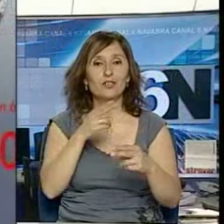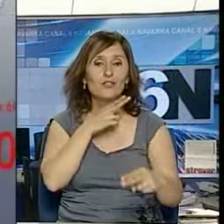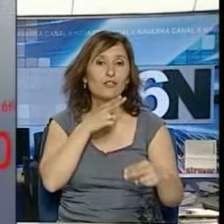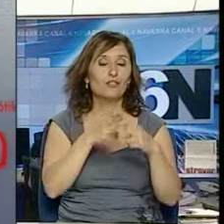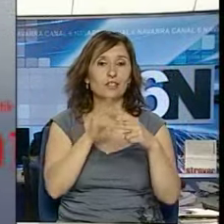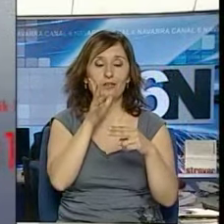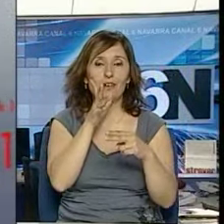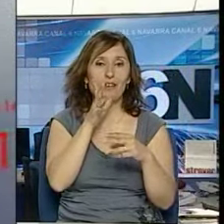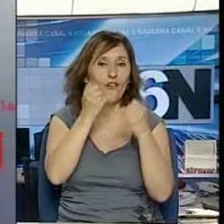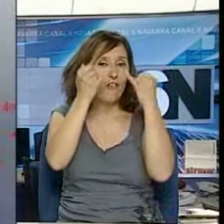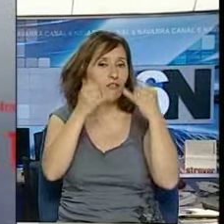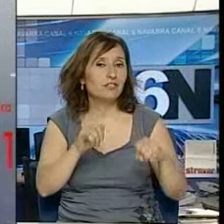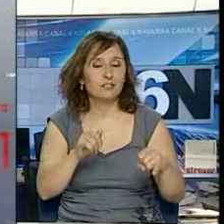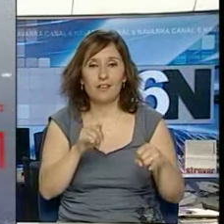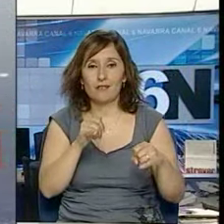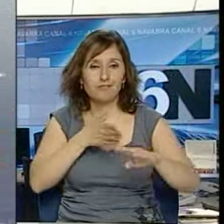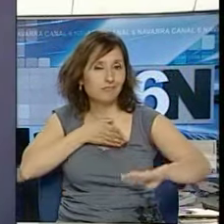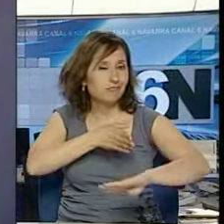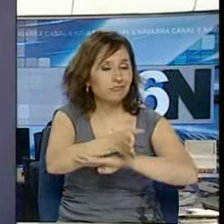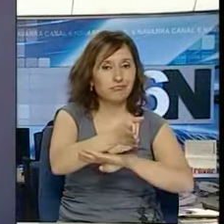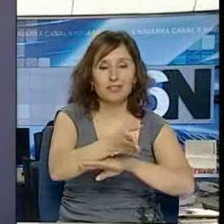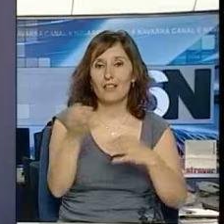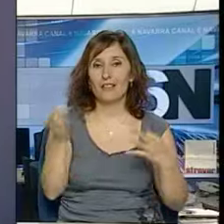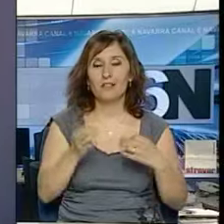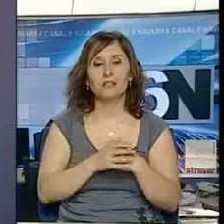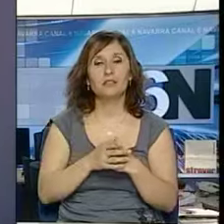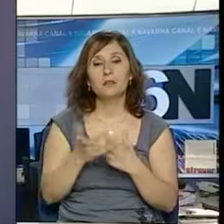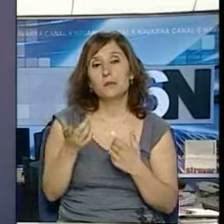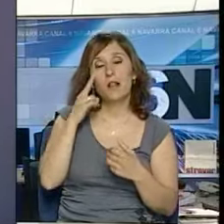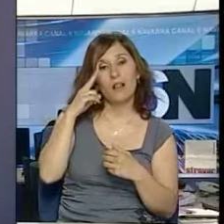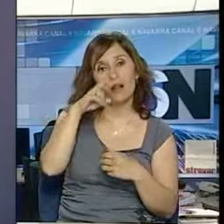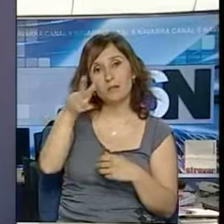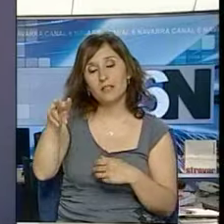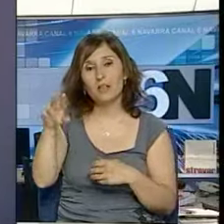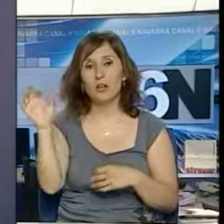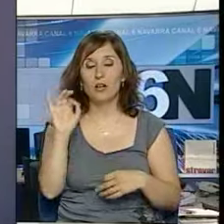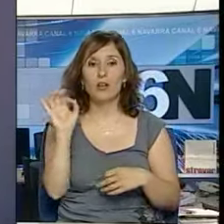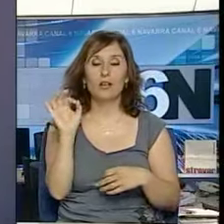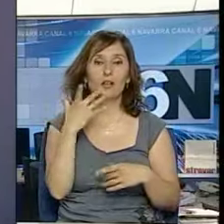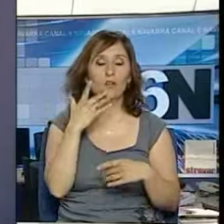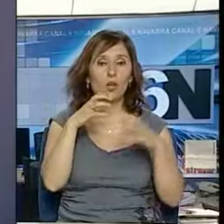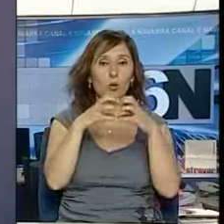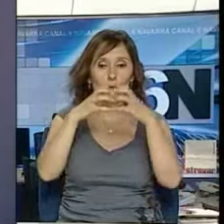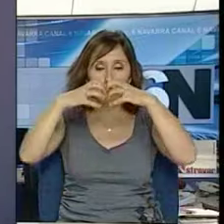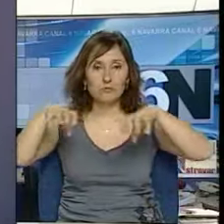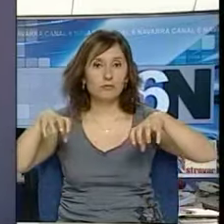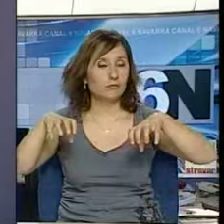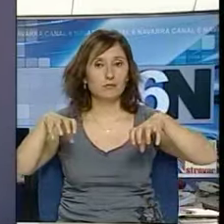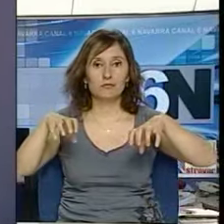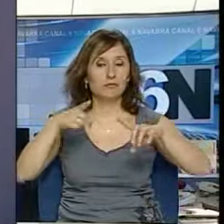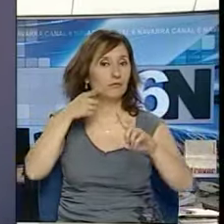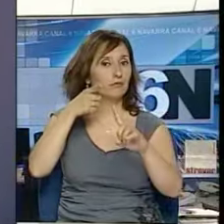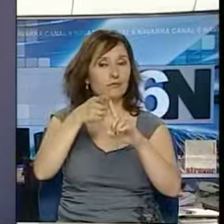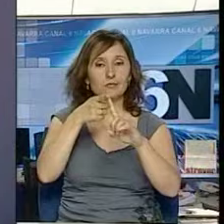fiesta. No puedes venir como otras fiestas a mirar, ni que haya dos bandos, sino que a San Fermín